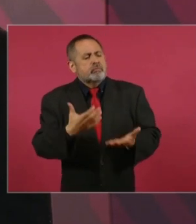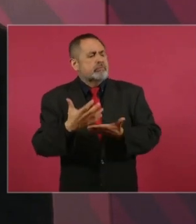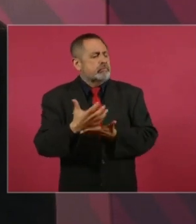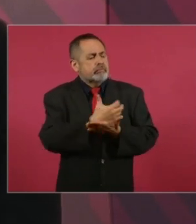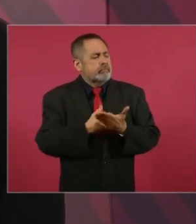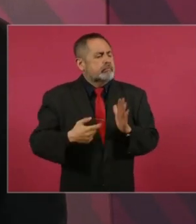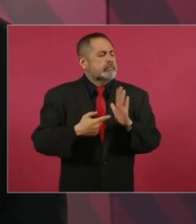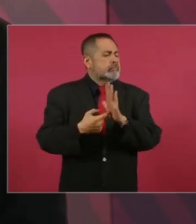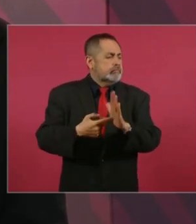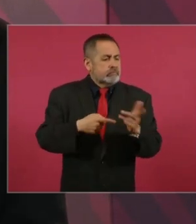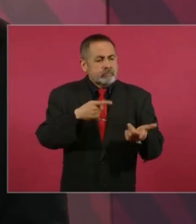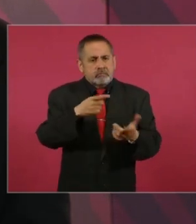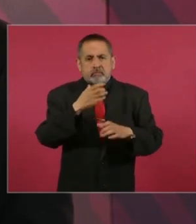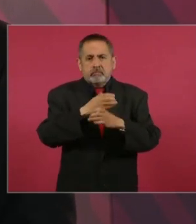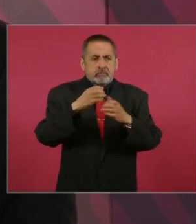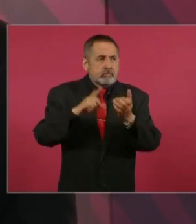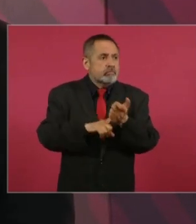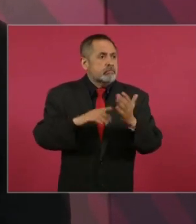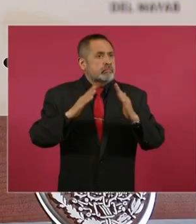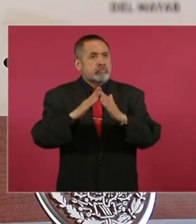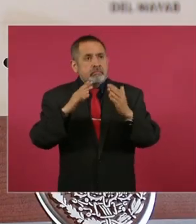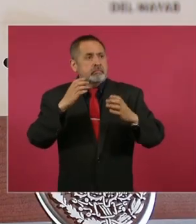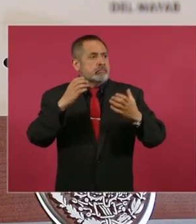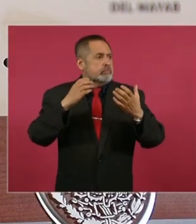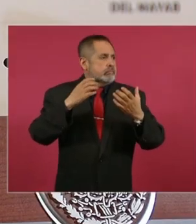cuáles son sus bienes.